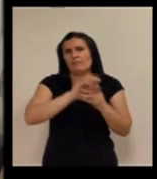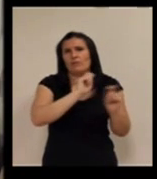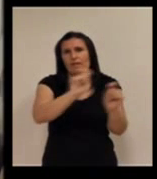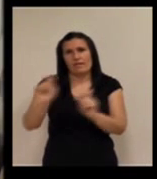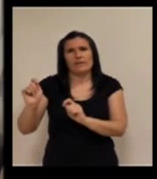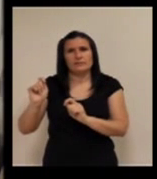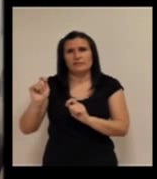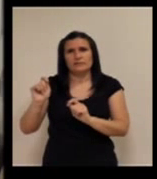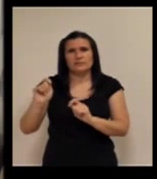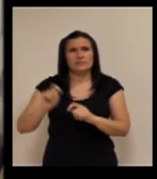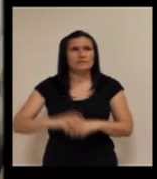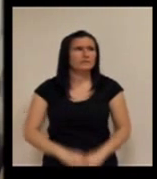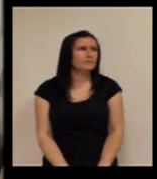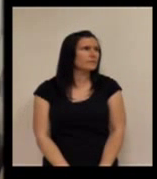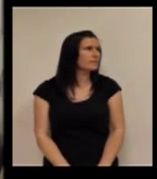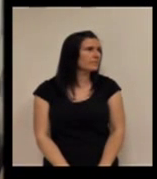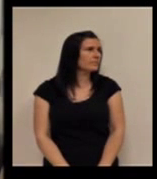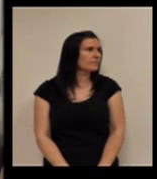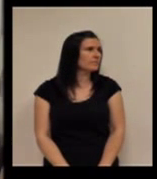enhorabuena por los servicios